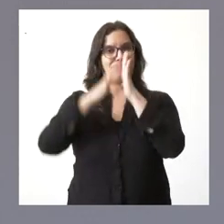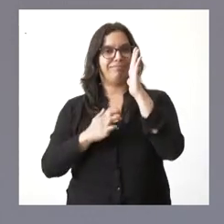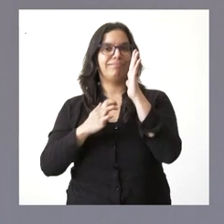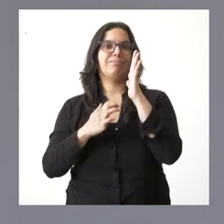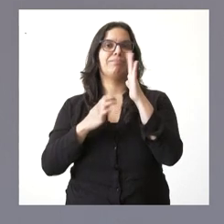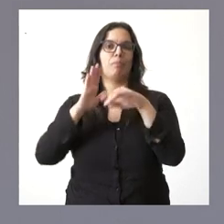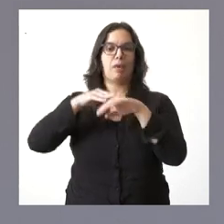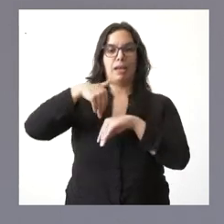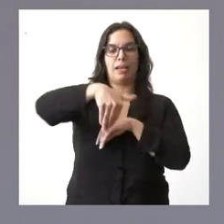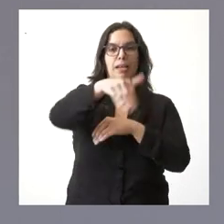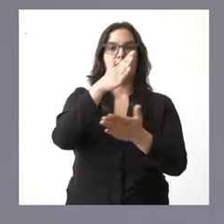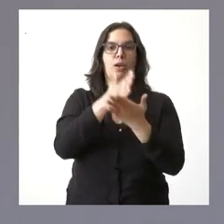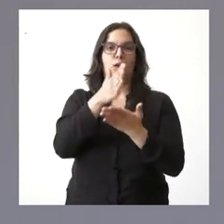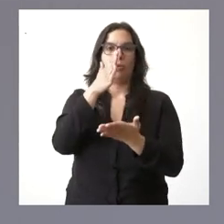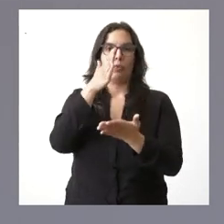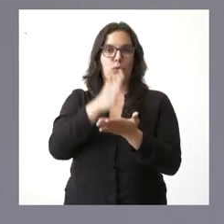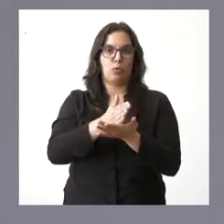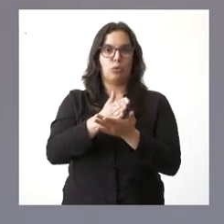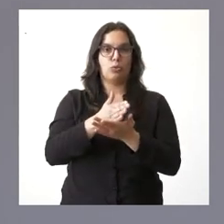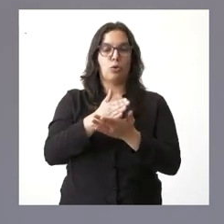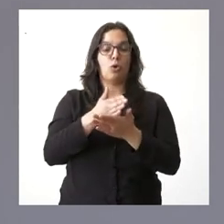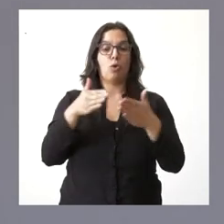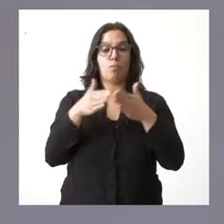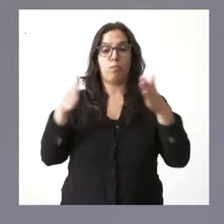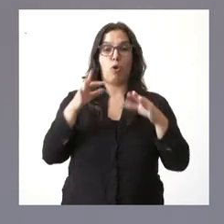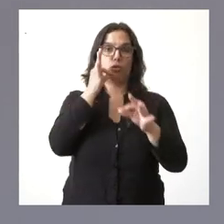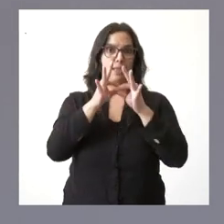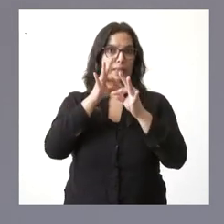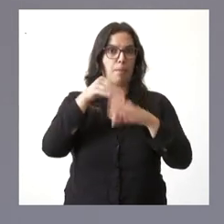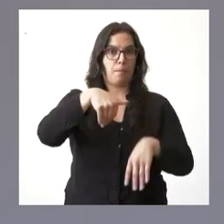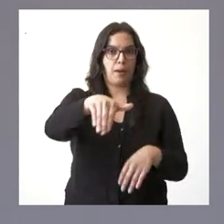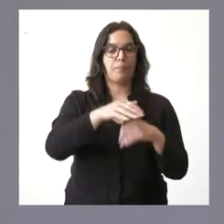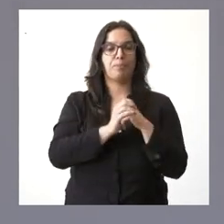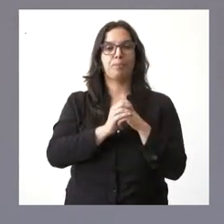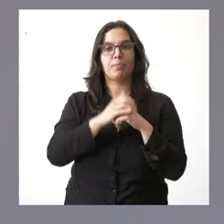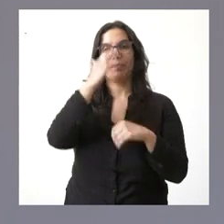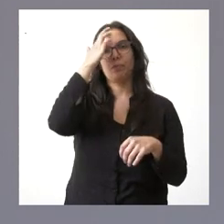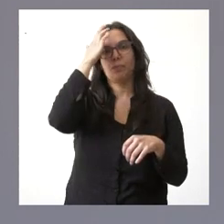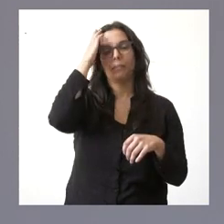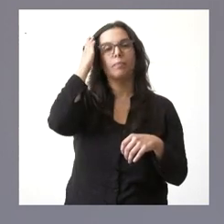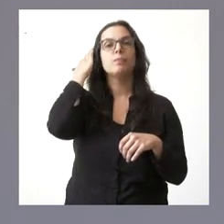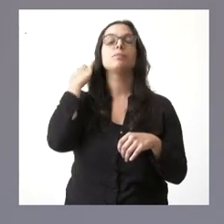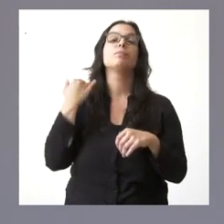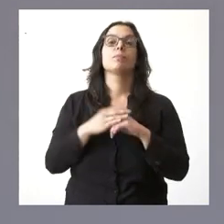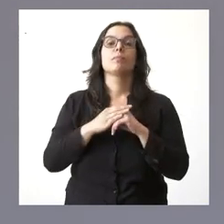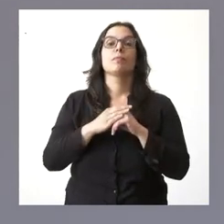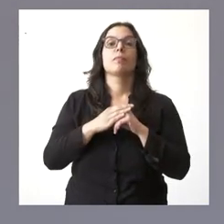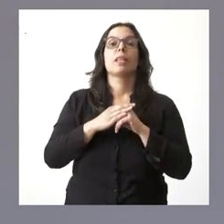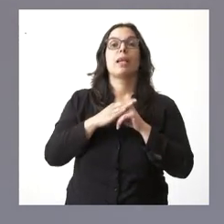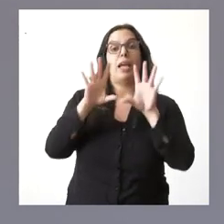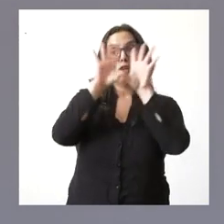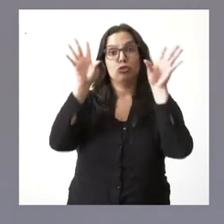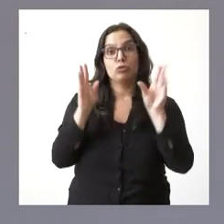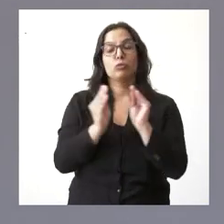el curso que comenzará en el mes de septiembre. Y, en consecuencia, la bajada acumulada en el